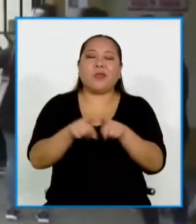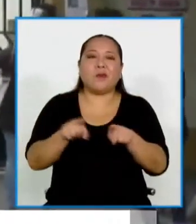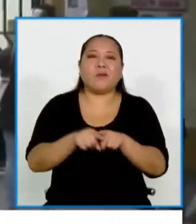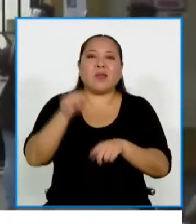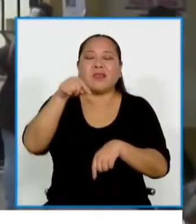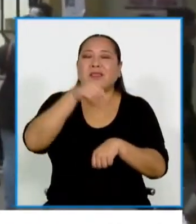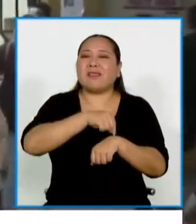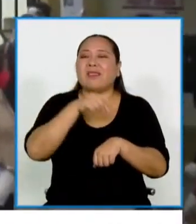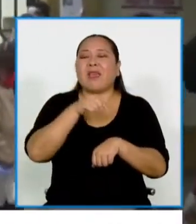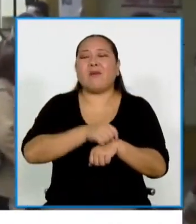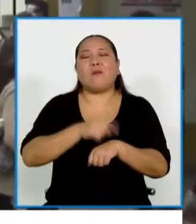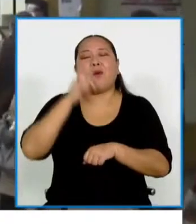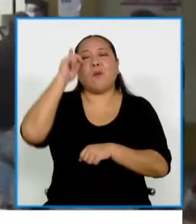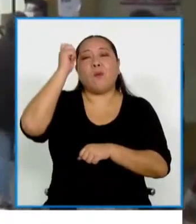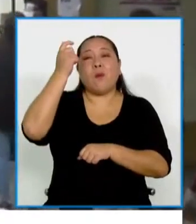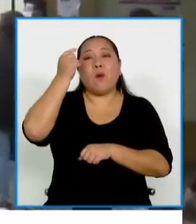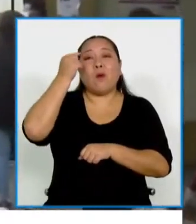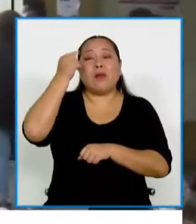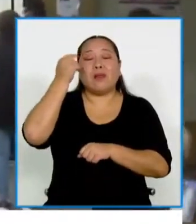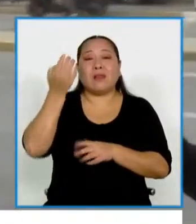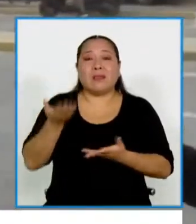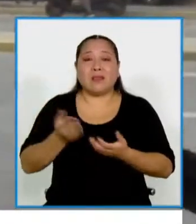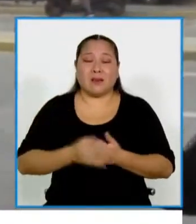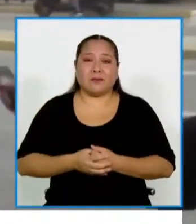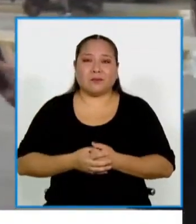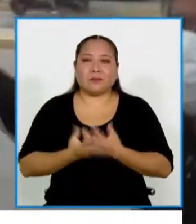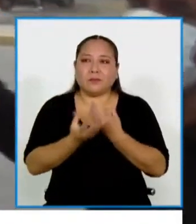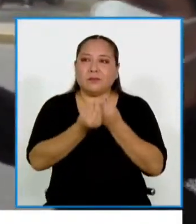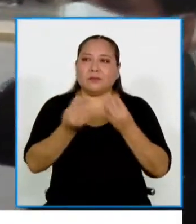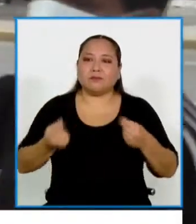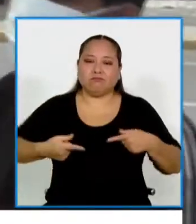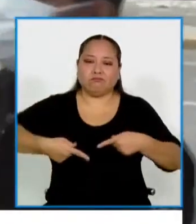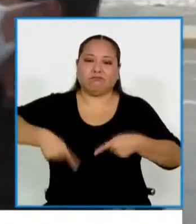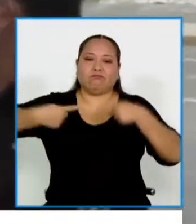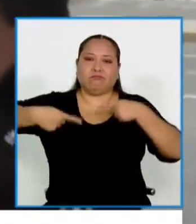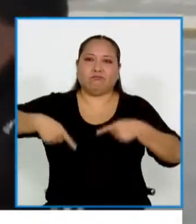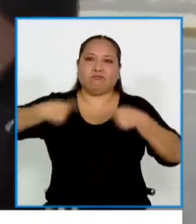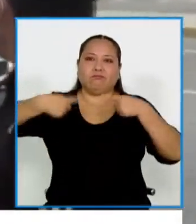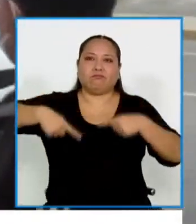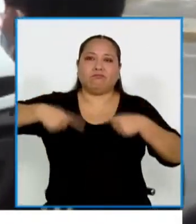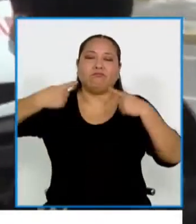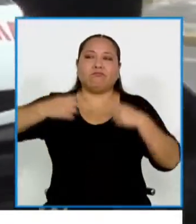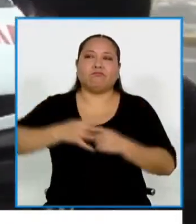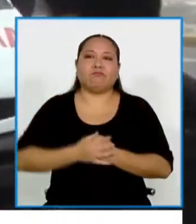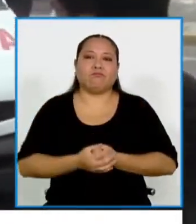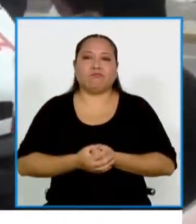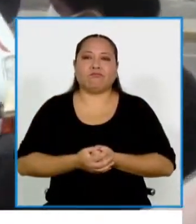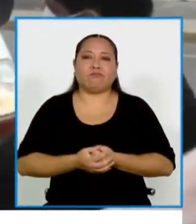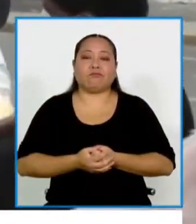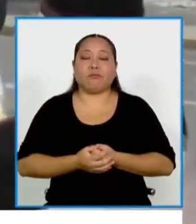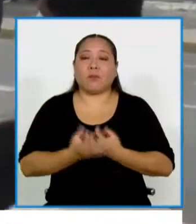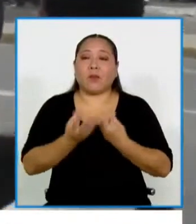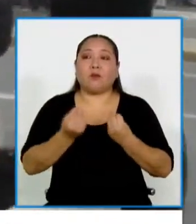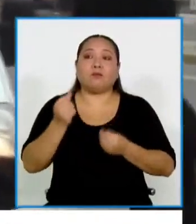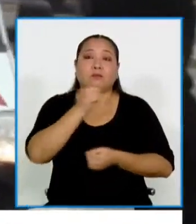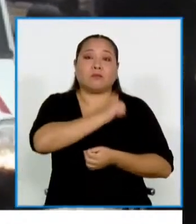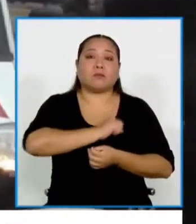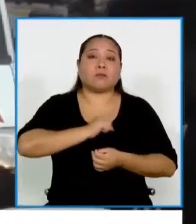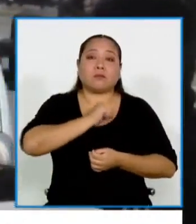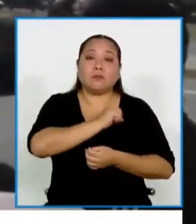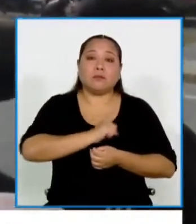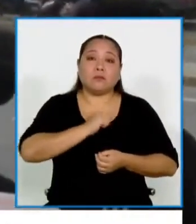política en que hay muchos enfrentamientos, muchas actitudes